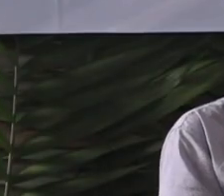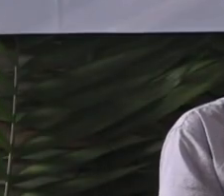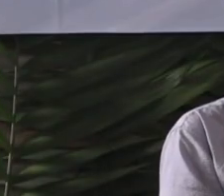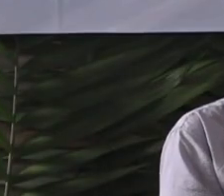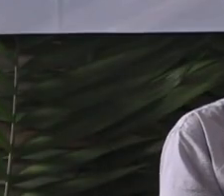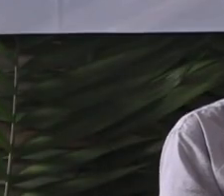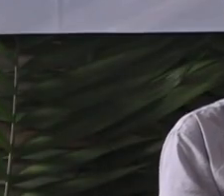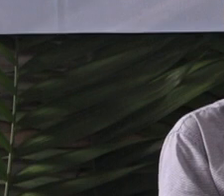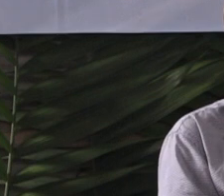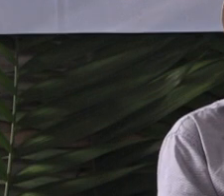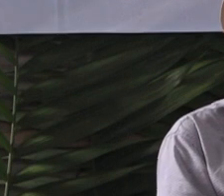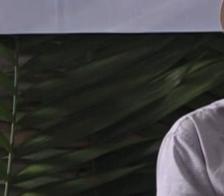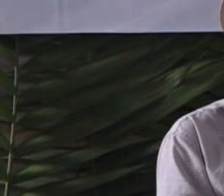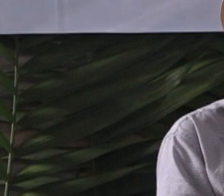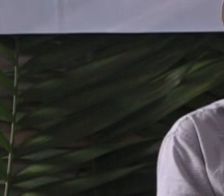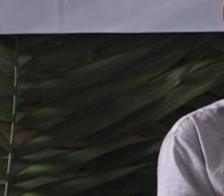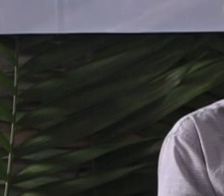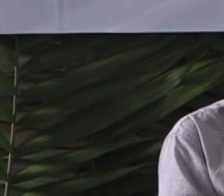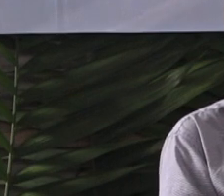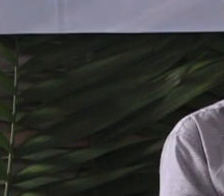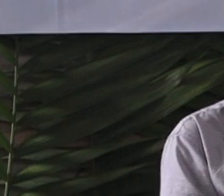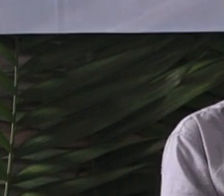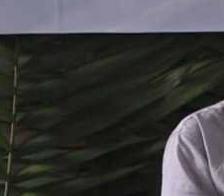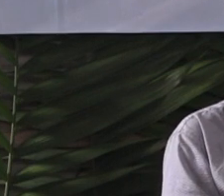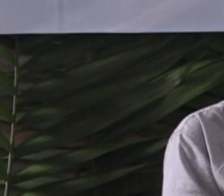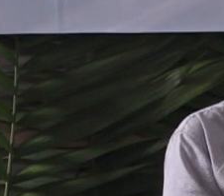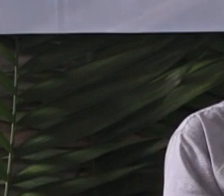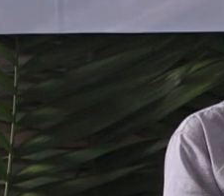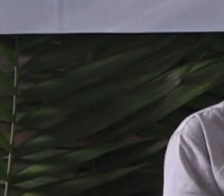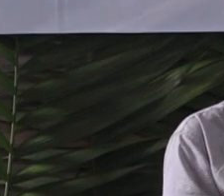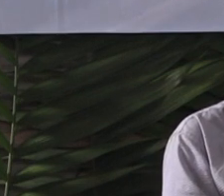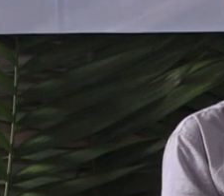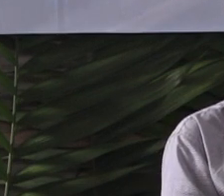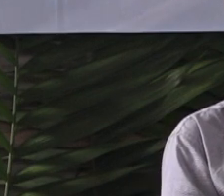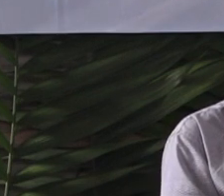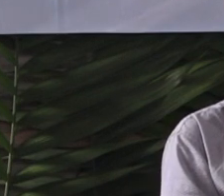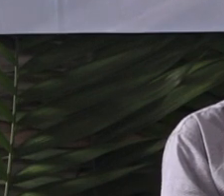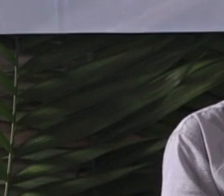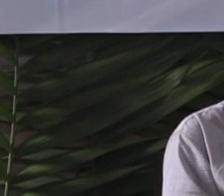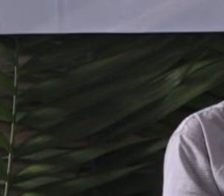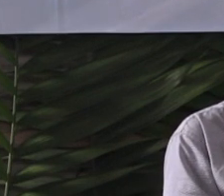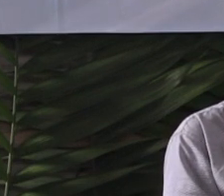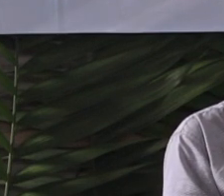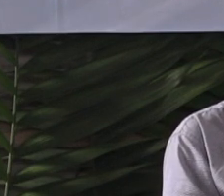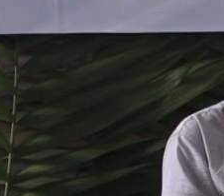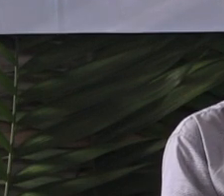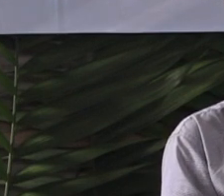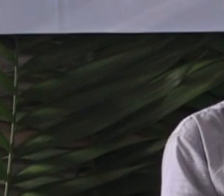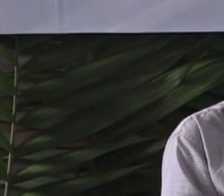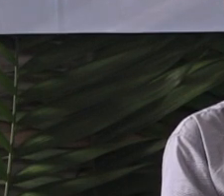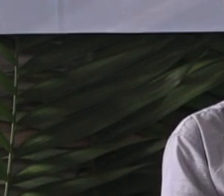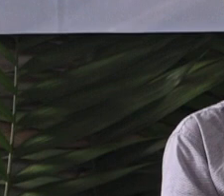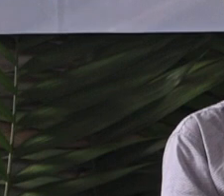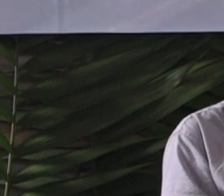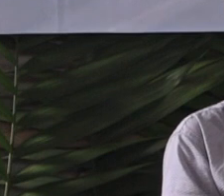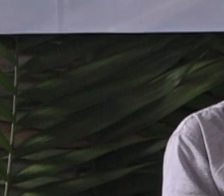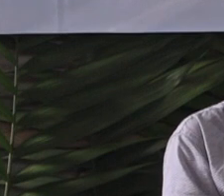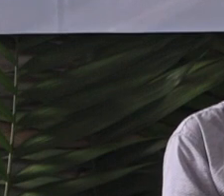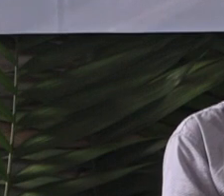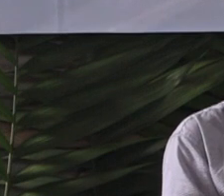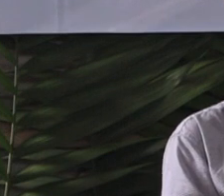ustedes han venido construyendo con su propio esfuerzo a pesar de las dificultades y el abandono y a partir de ahí